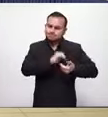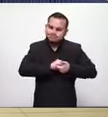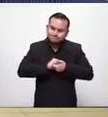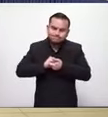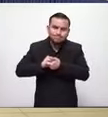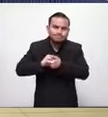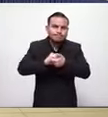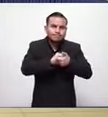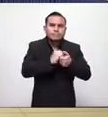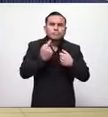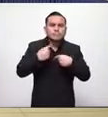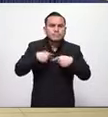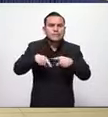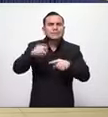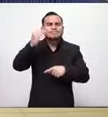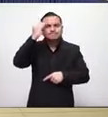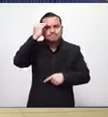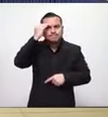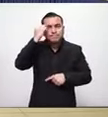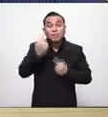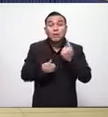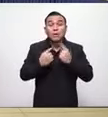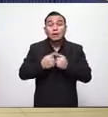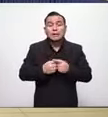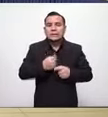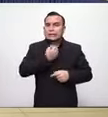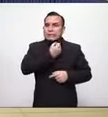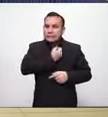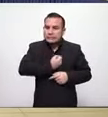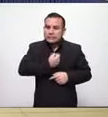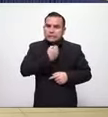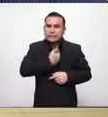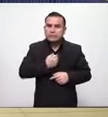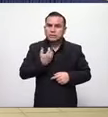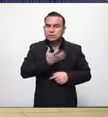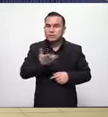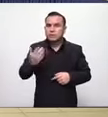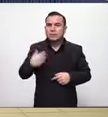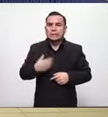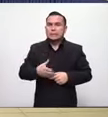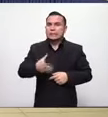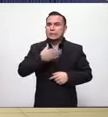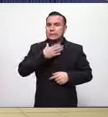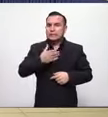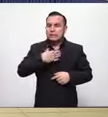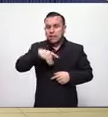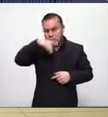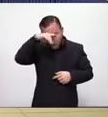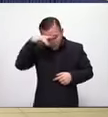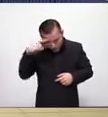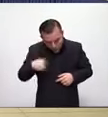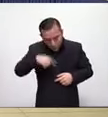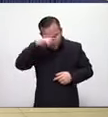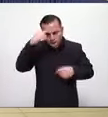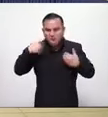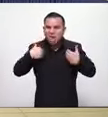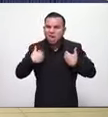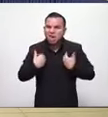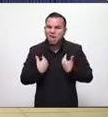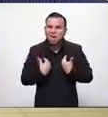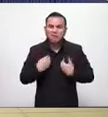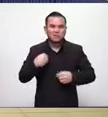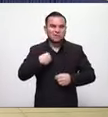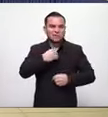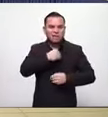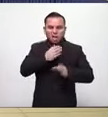seguir reconociendo el sacrificio del cuerpo médico de enfermeras paramédicos de todos esos